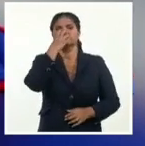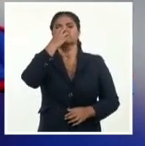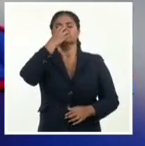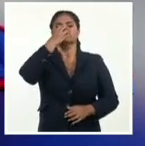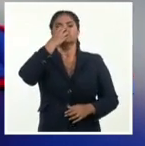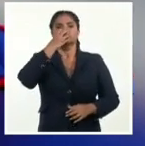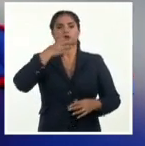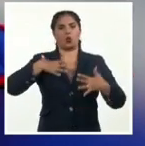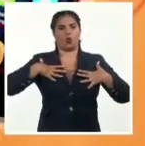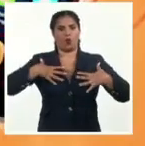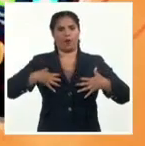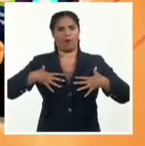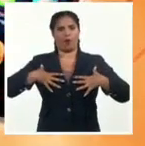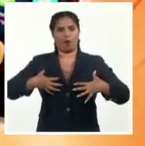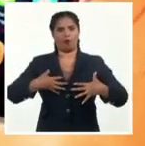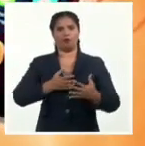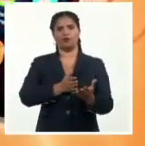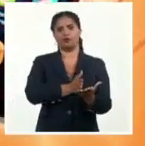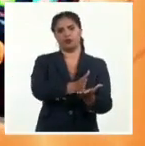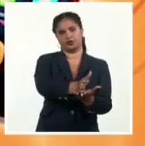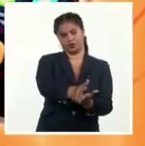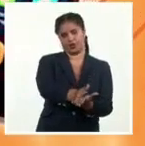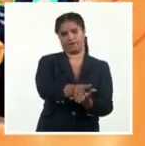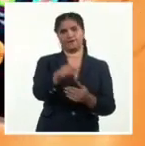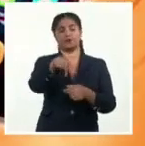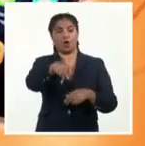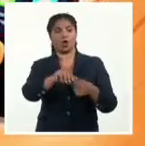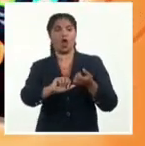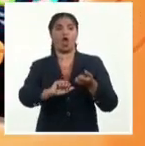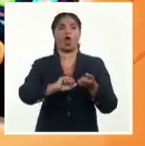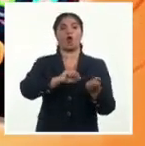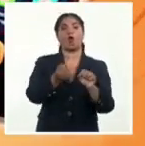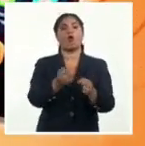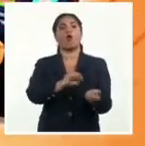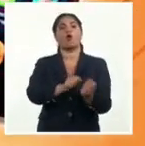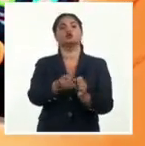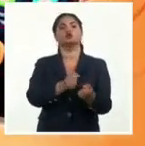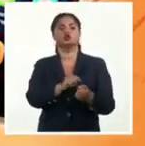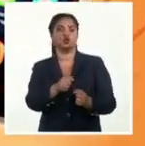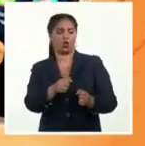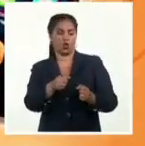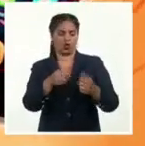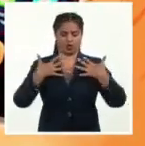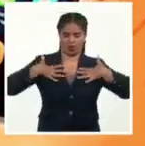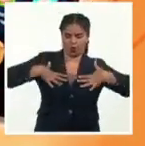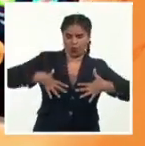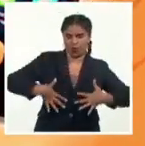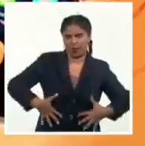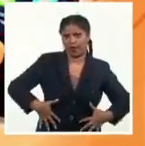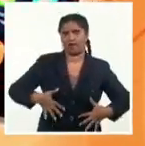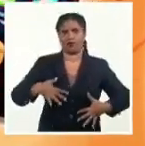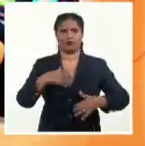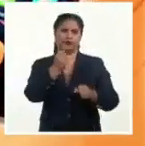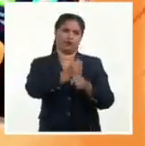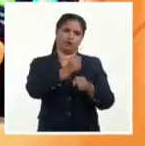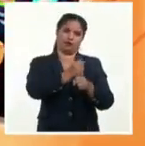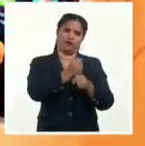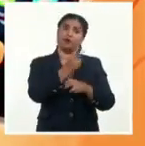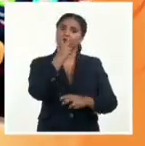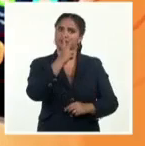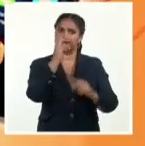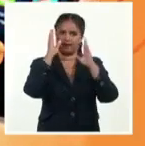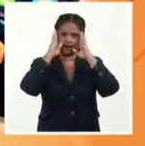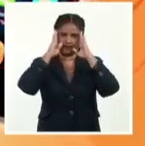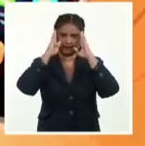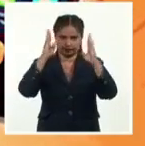Estamos trabajando sobre el control de sus cifras tensionales y además se está trabajando también sobre